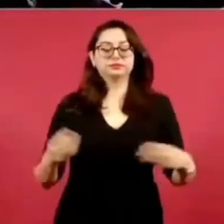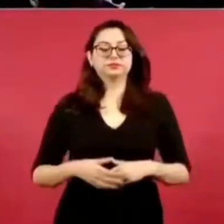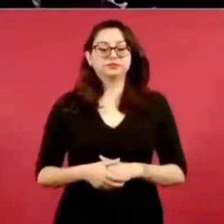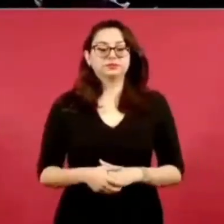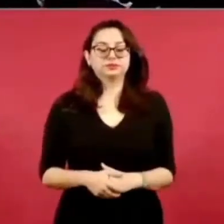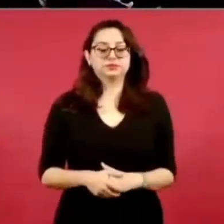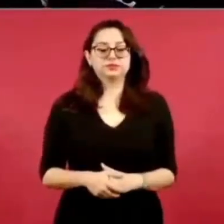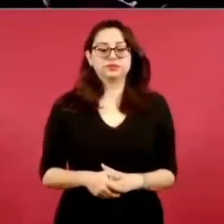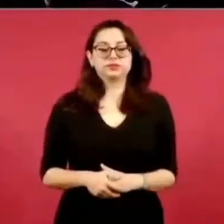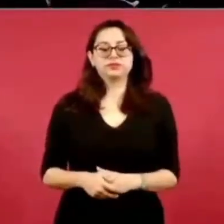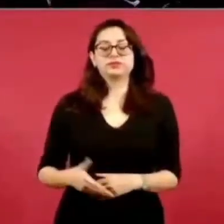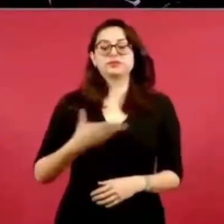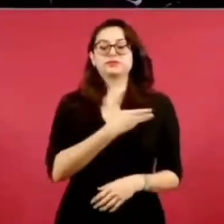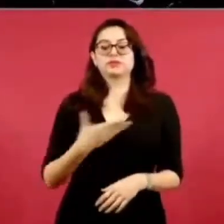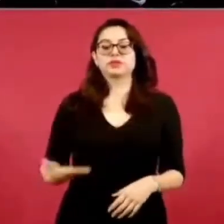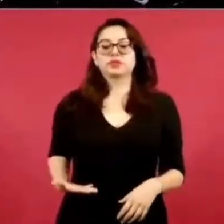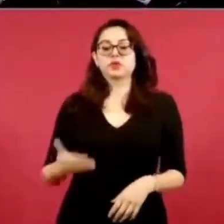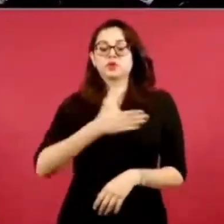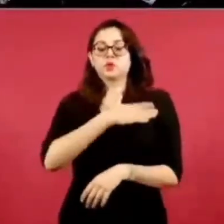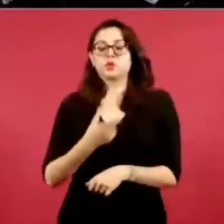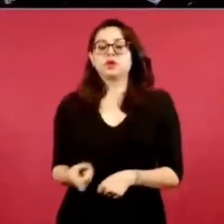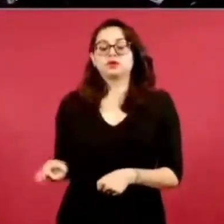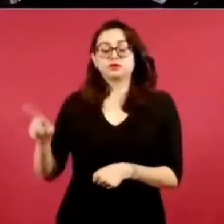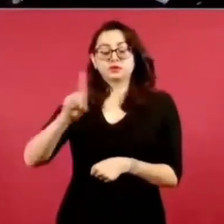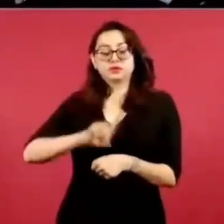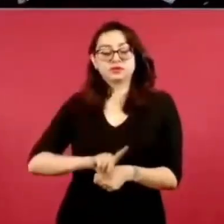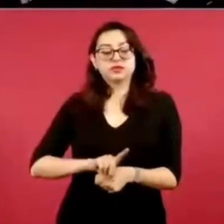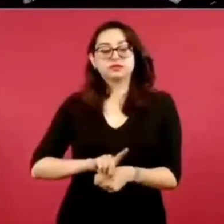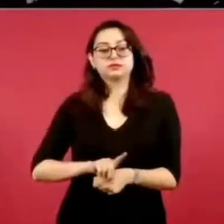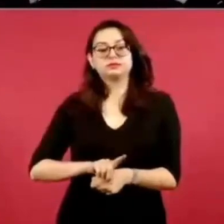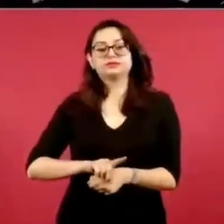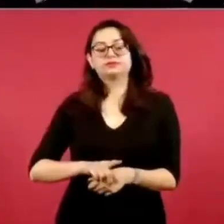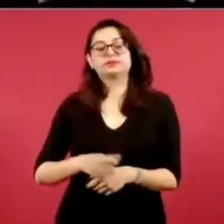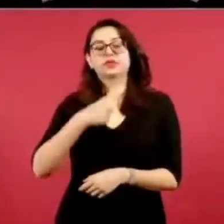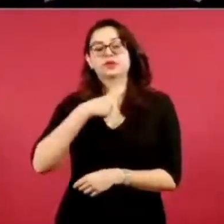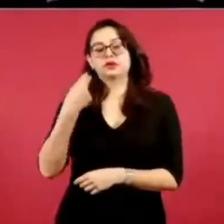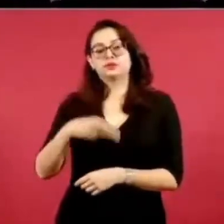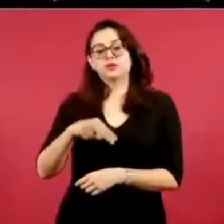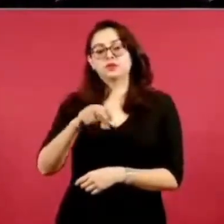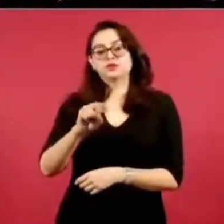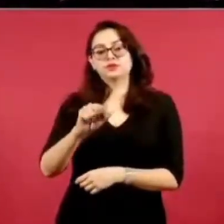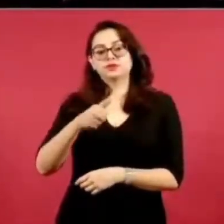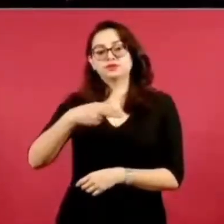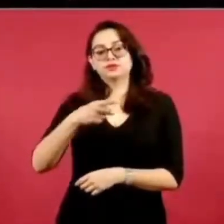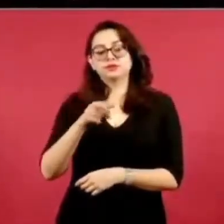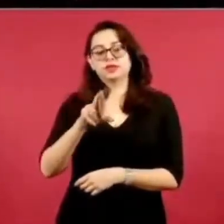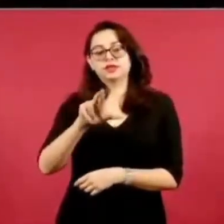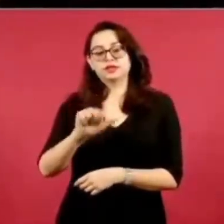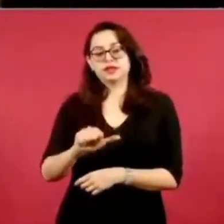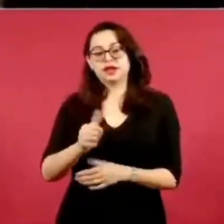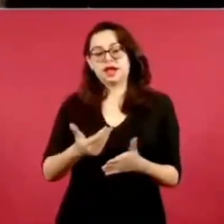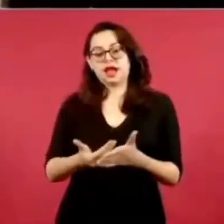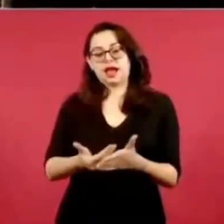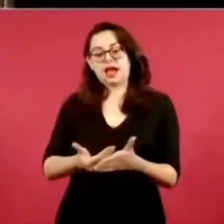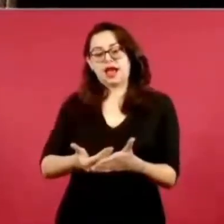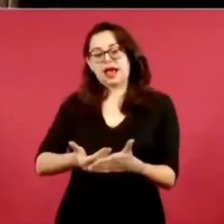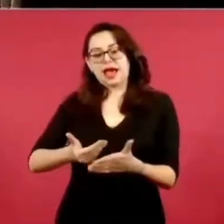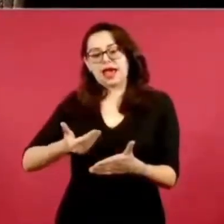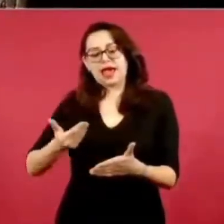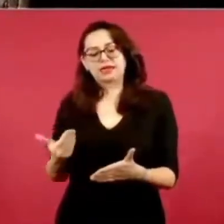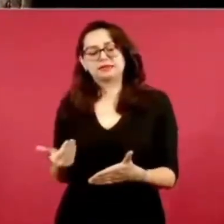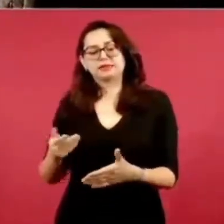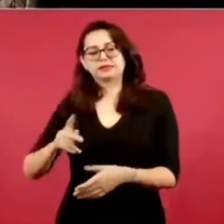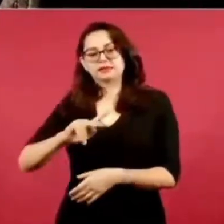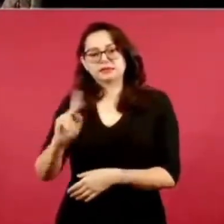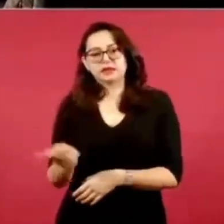Señor presidente, muy buenos días. Y antes de iniciar mi intervención del día de hoy, Sandra Aguilar de A.E. Grupo Informativo, me uno. El lugar en el que